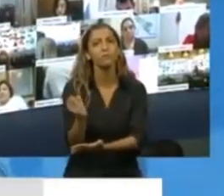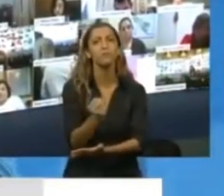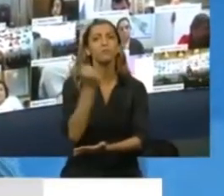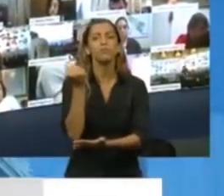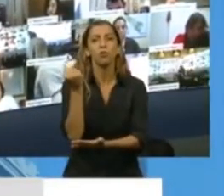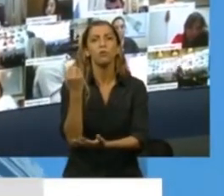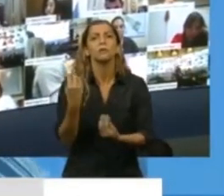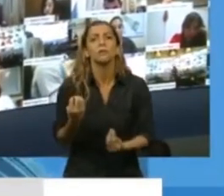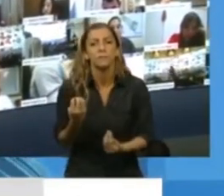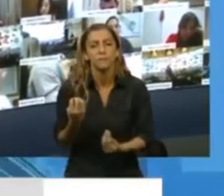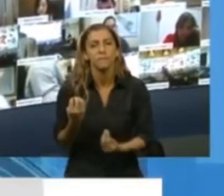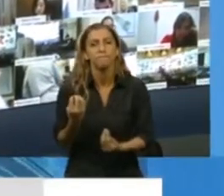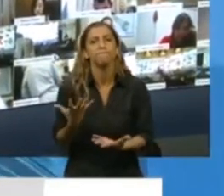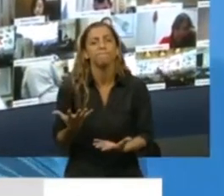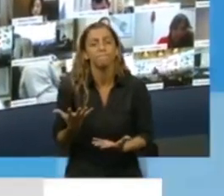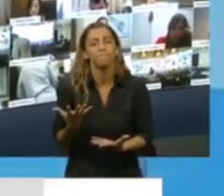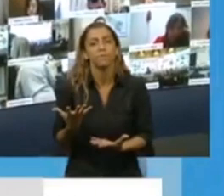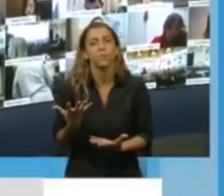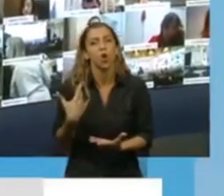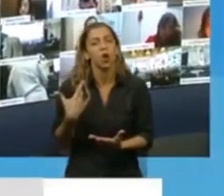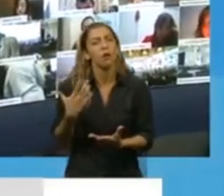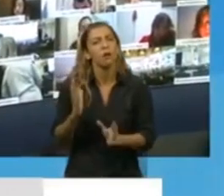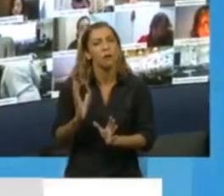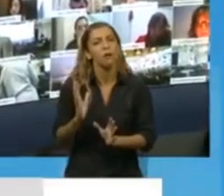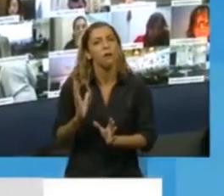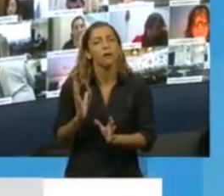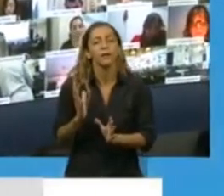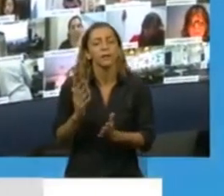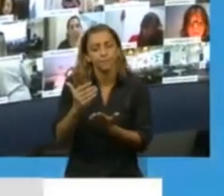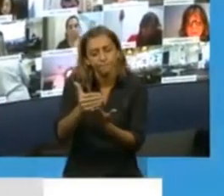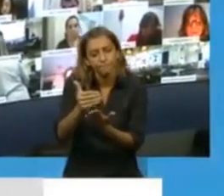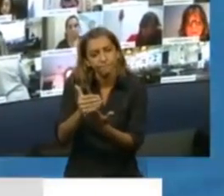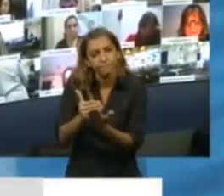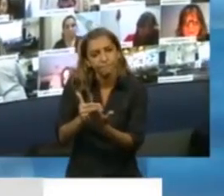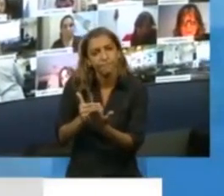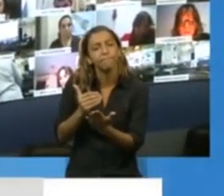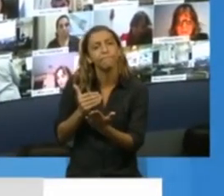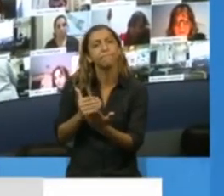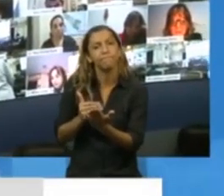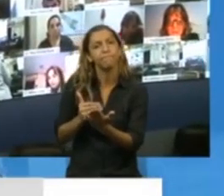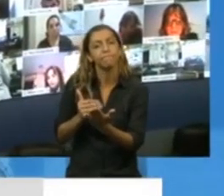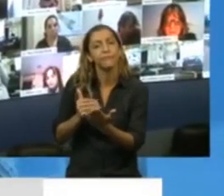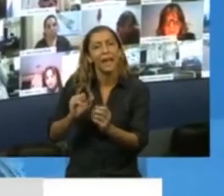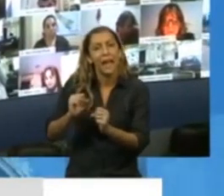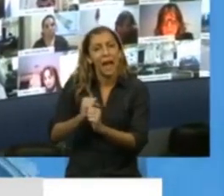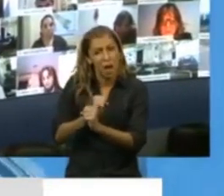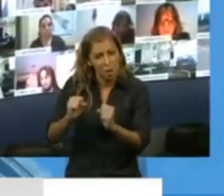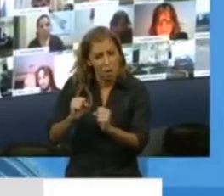no es completo en su imprescindibilidad como su implementación.